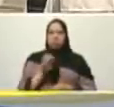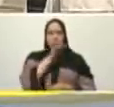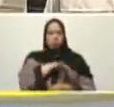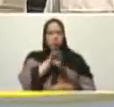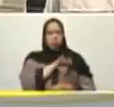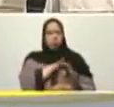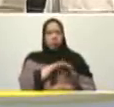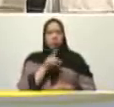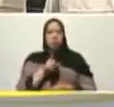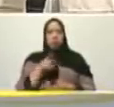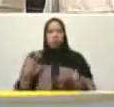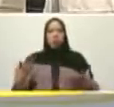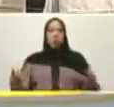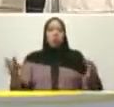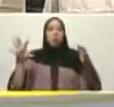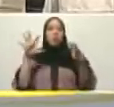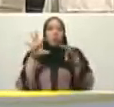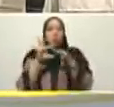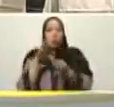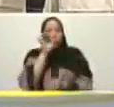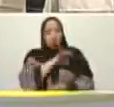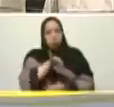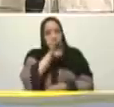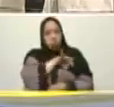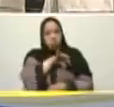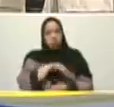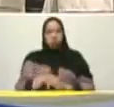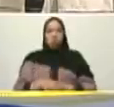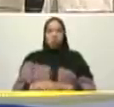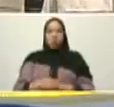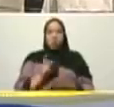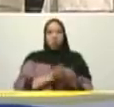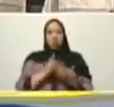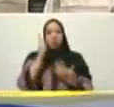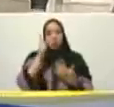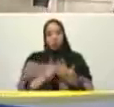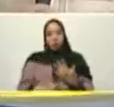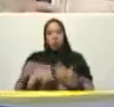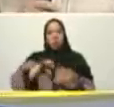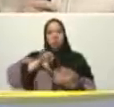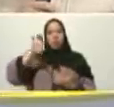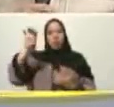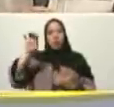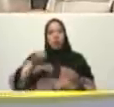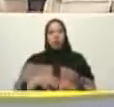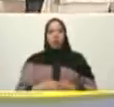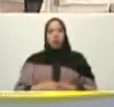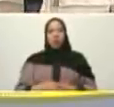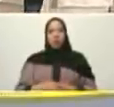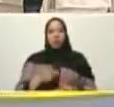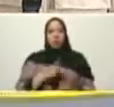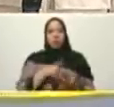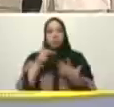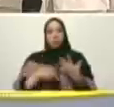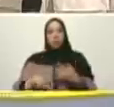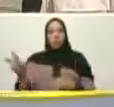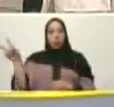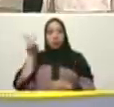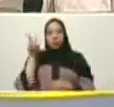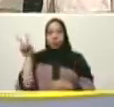somos seres sociales y el proyecto de país el proyecto de Venezuela